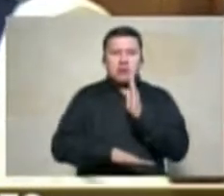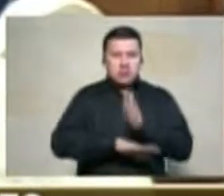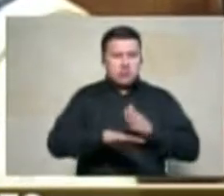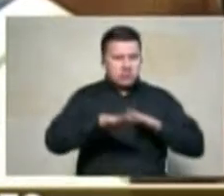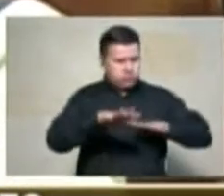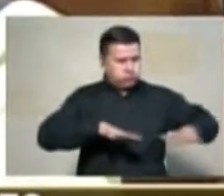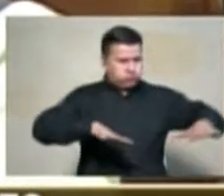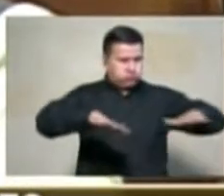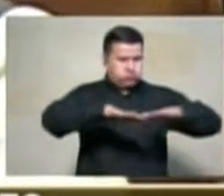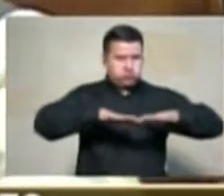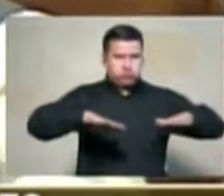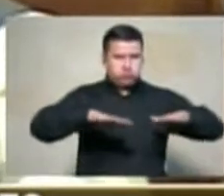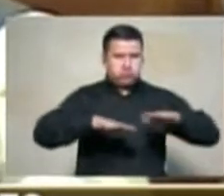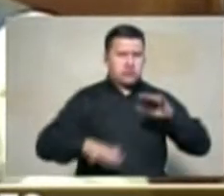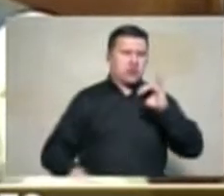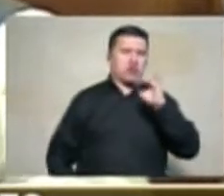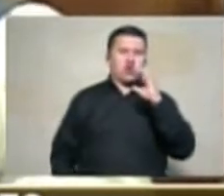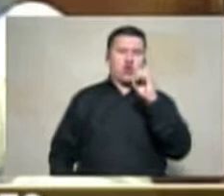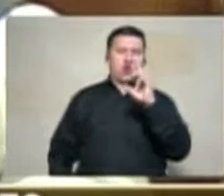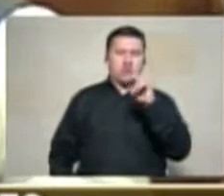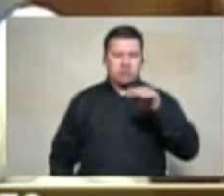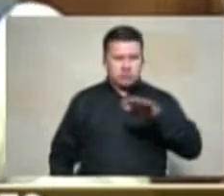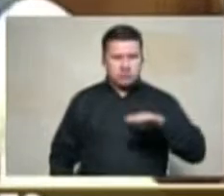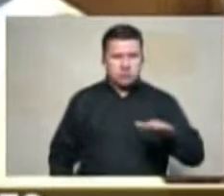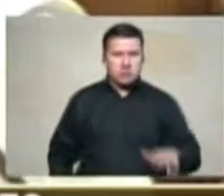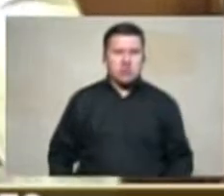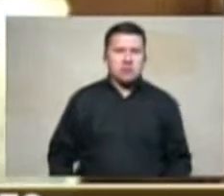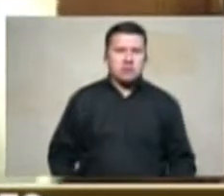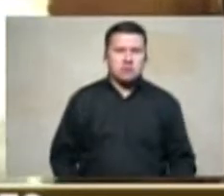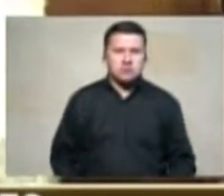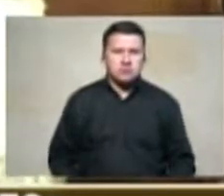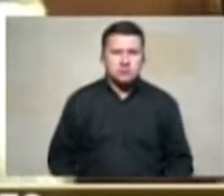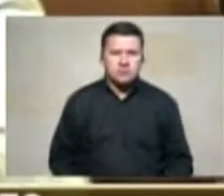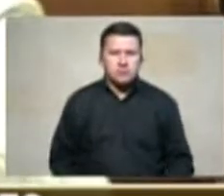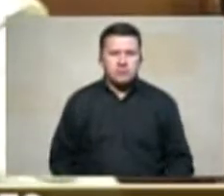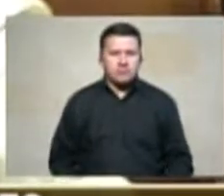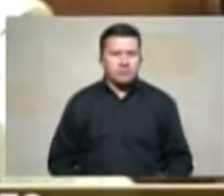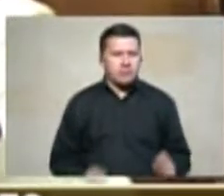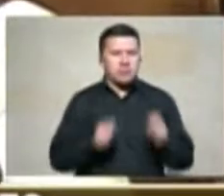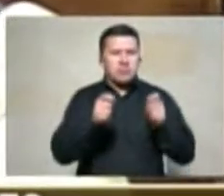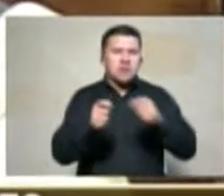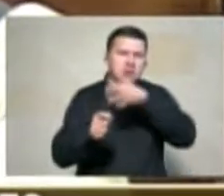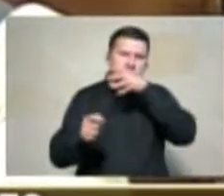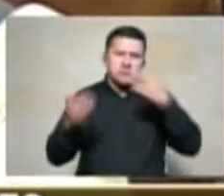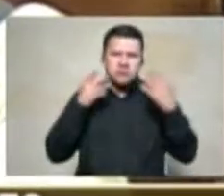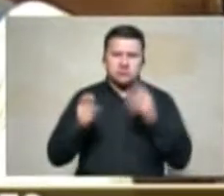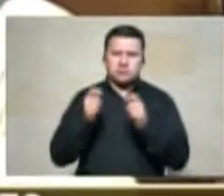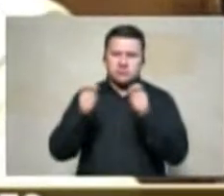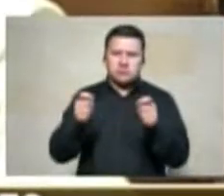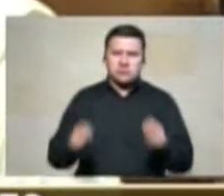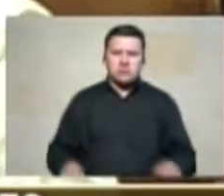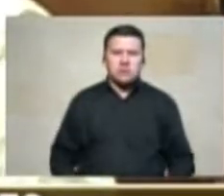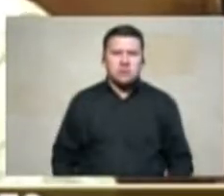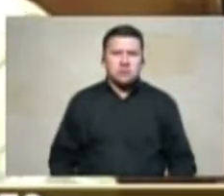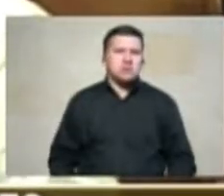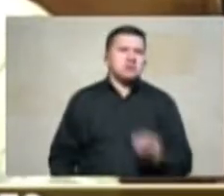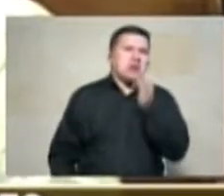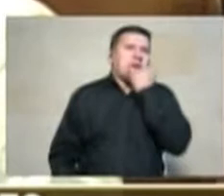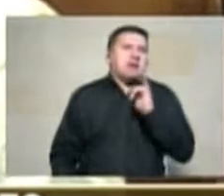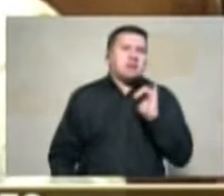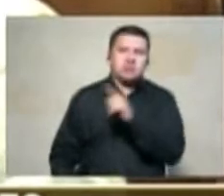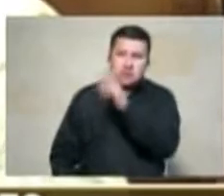por parte del INCORA para dárselas a campesinos está mal